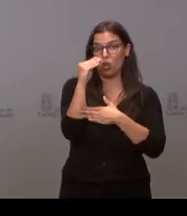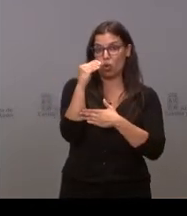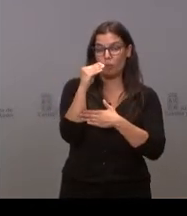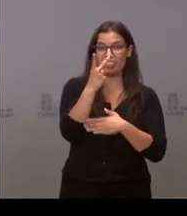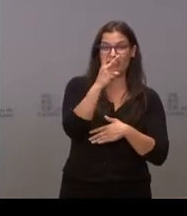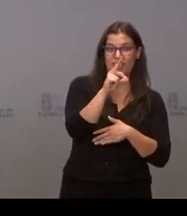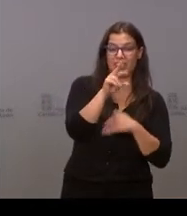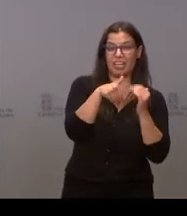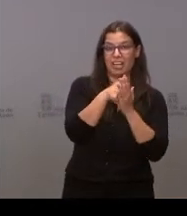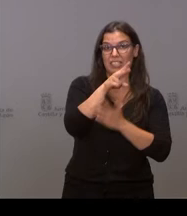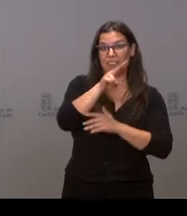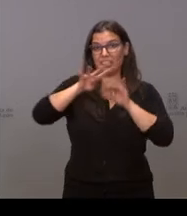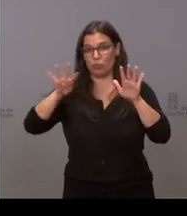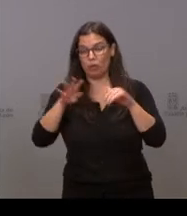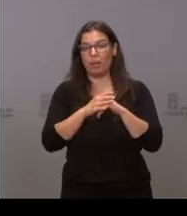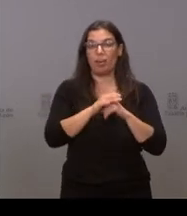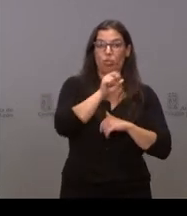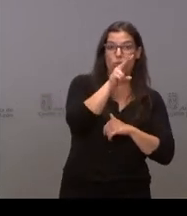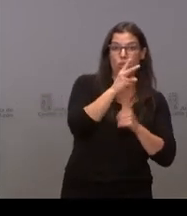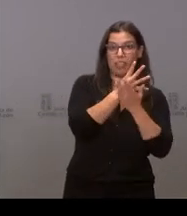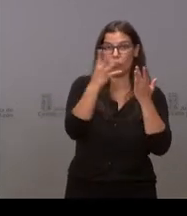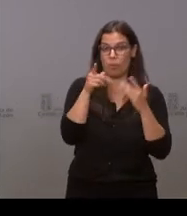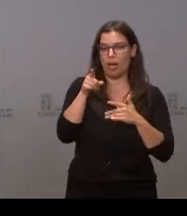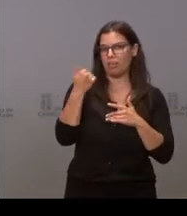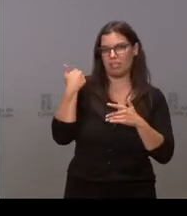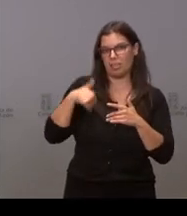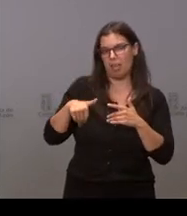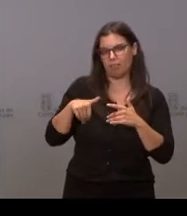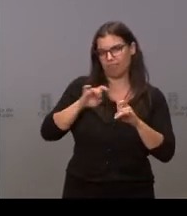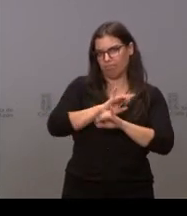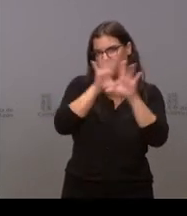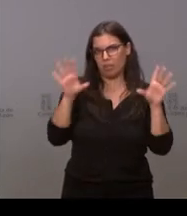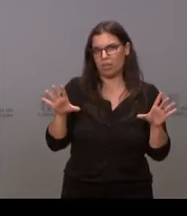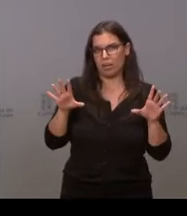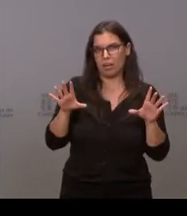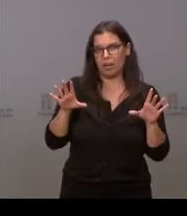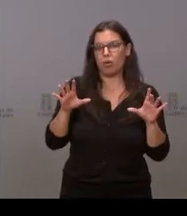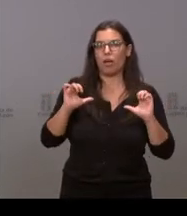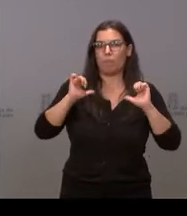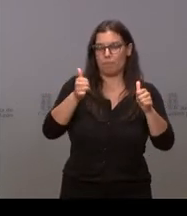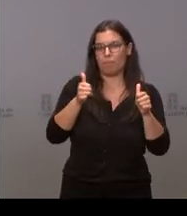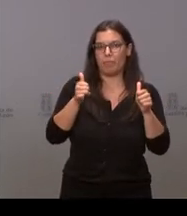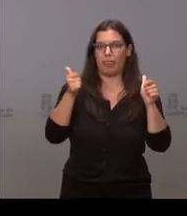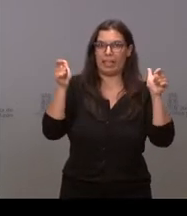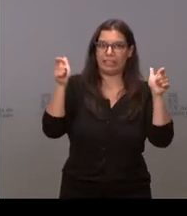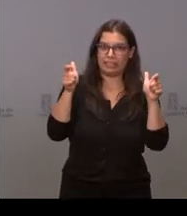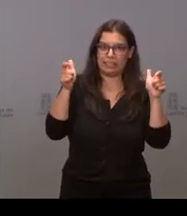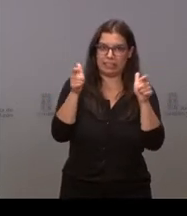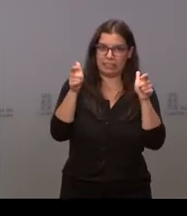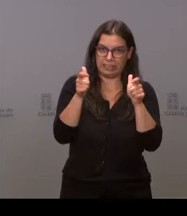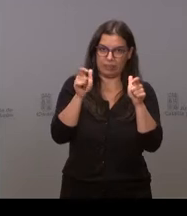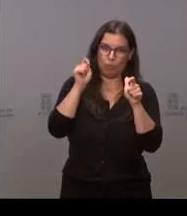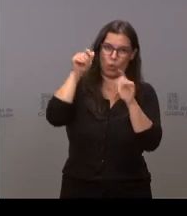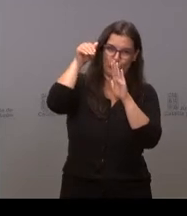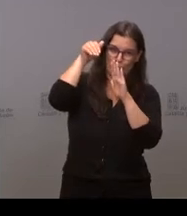29, 12, 19, ya hay claramente una disminución en las curvas